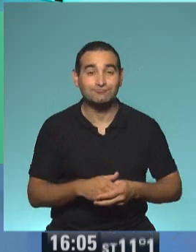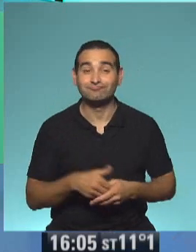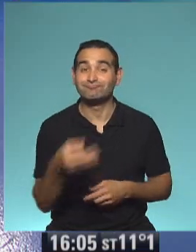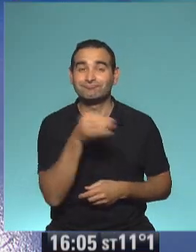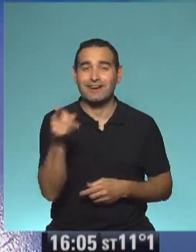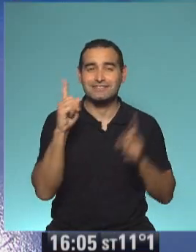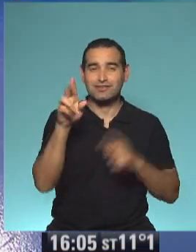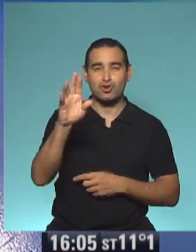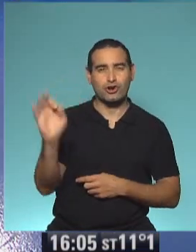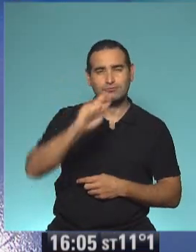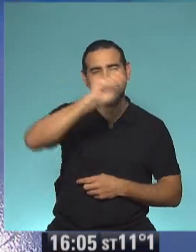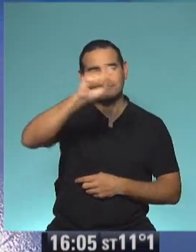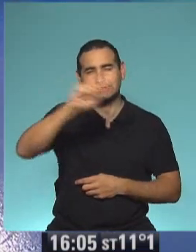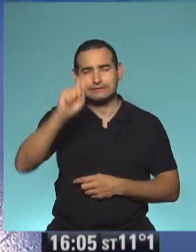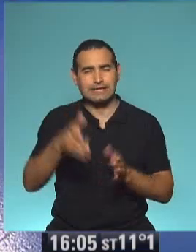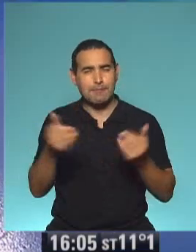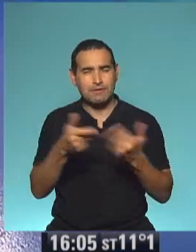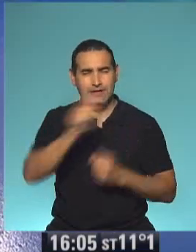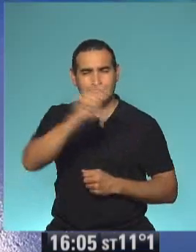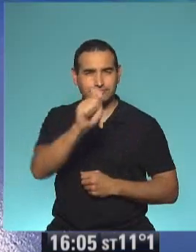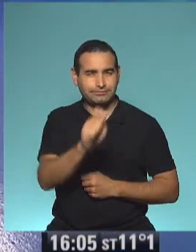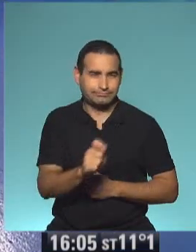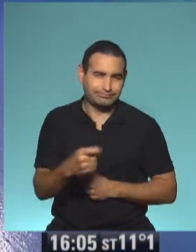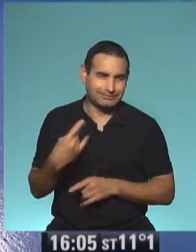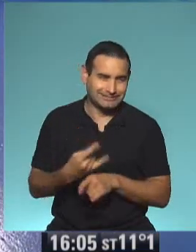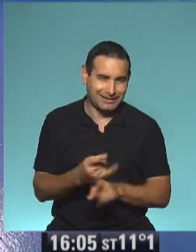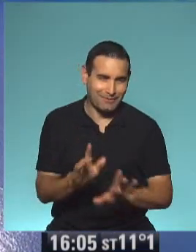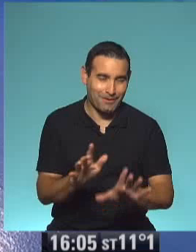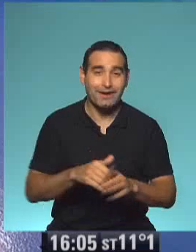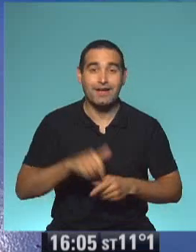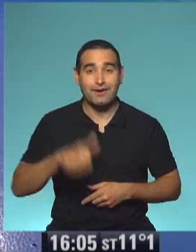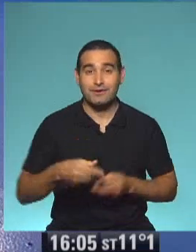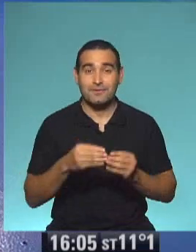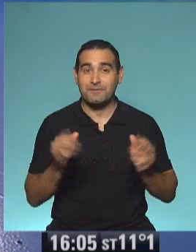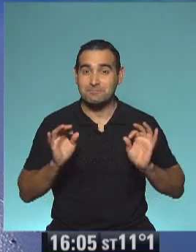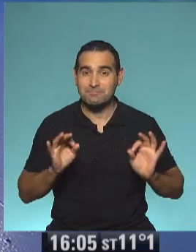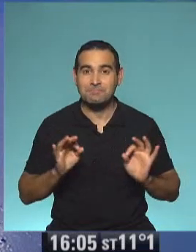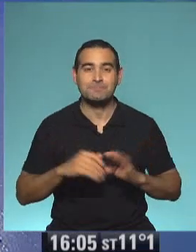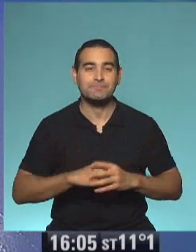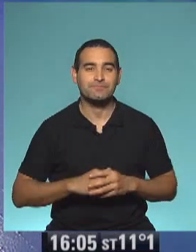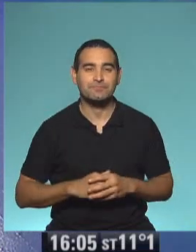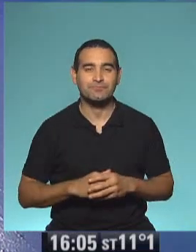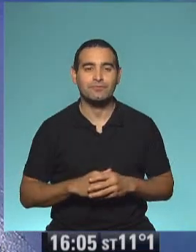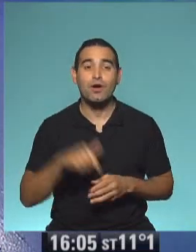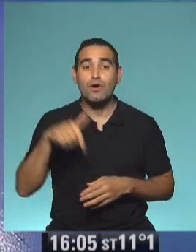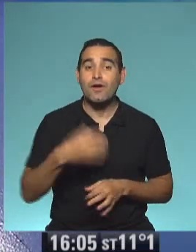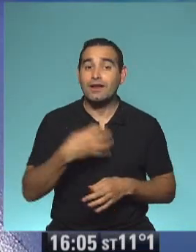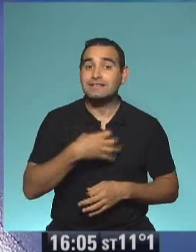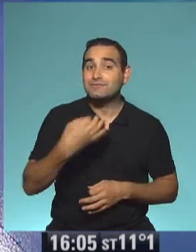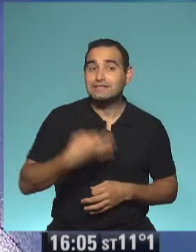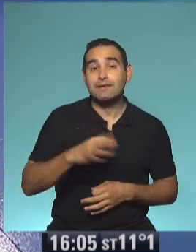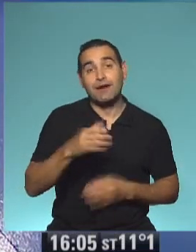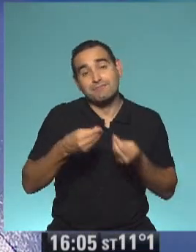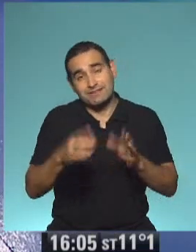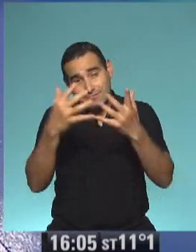está la señor Ro, escribiendo rapidísimo, como siempre. Terminando con la clase especial que tenemos hoy, pero como siempre empezamos con